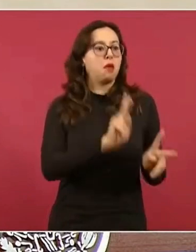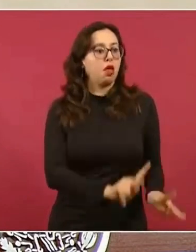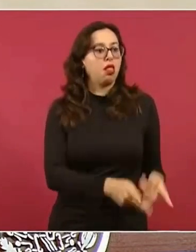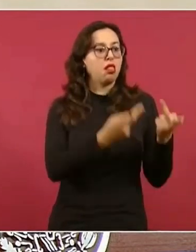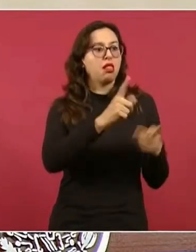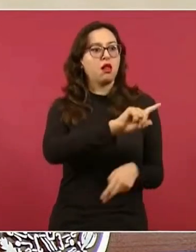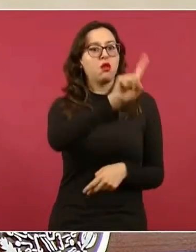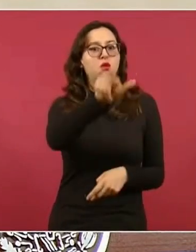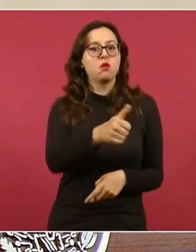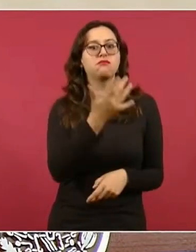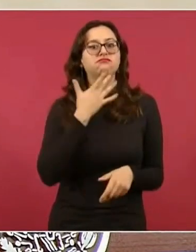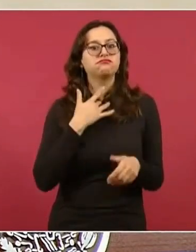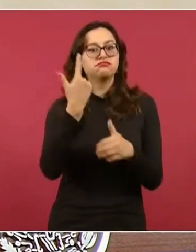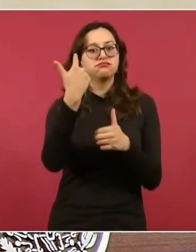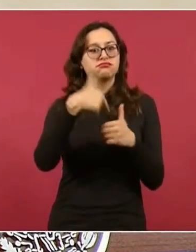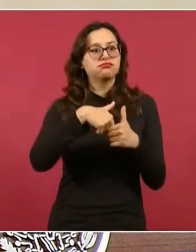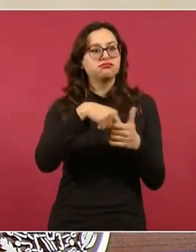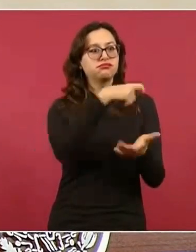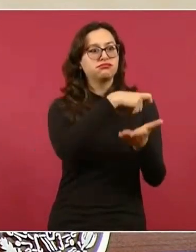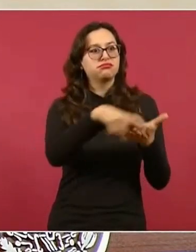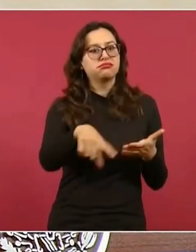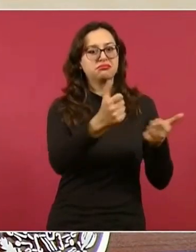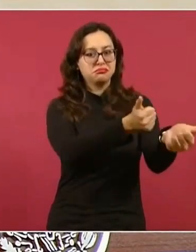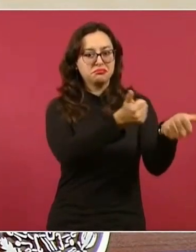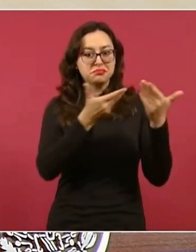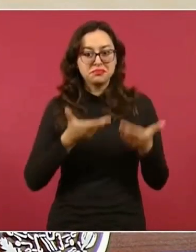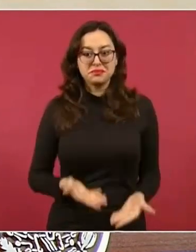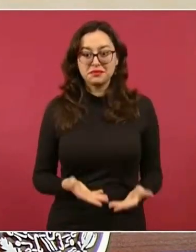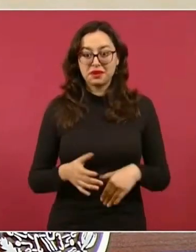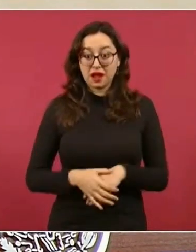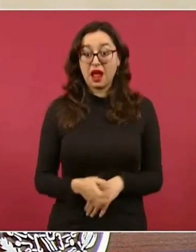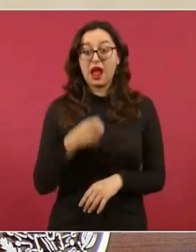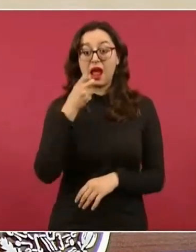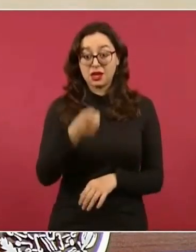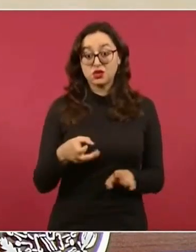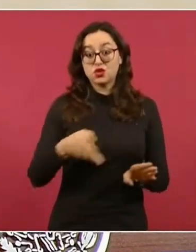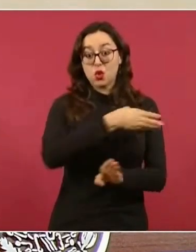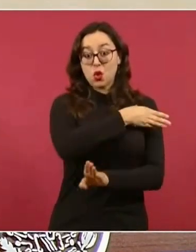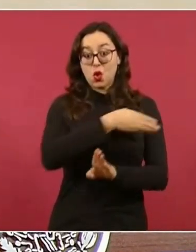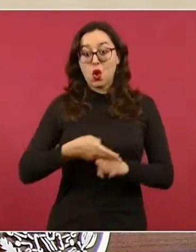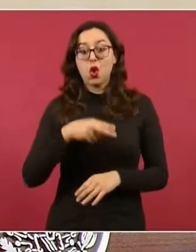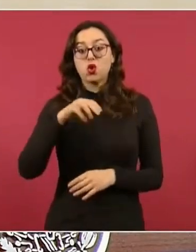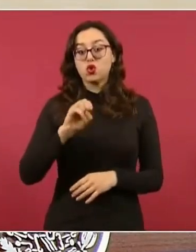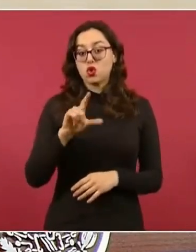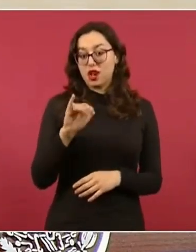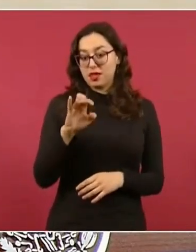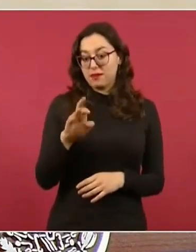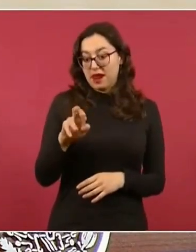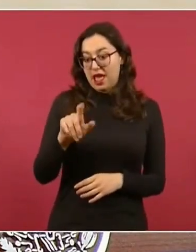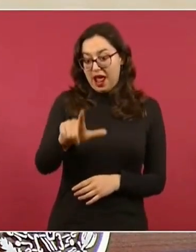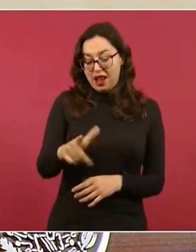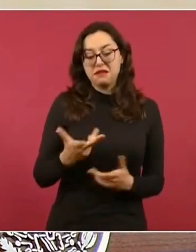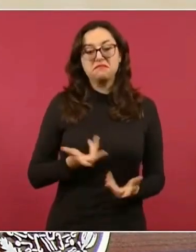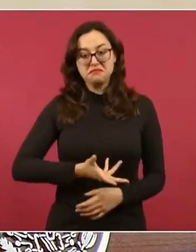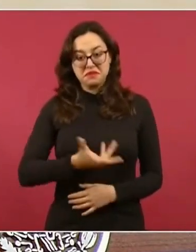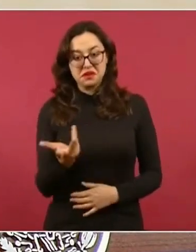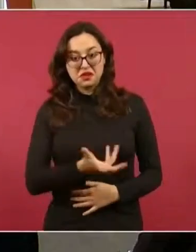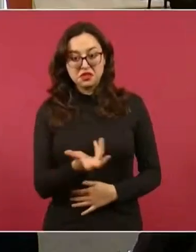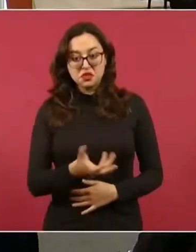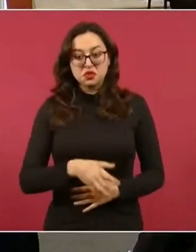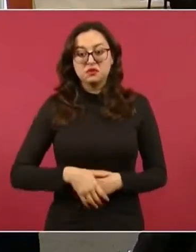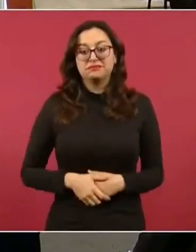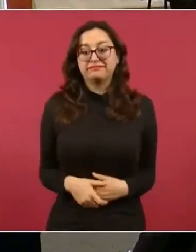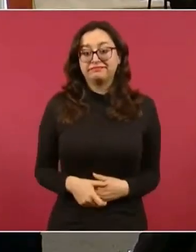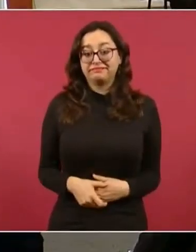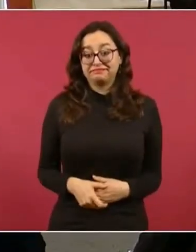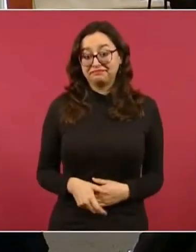fallas en la proyección, sino porque, aunque